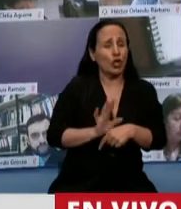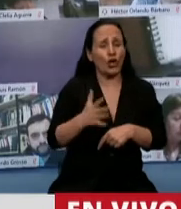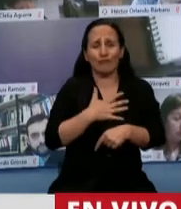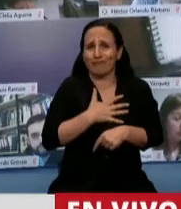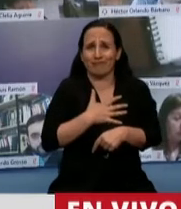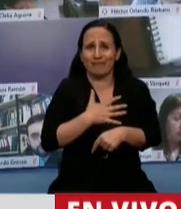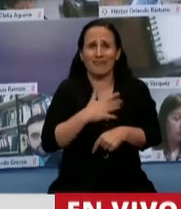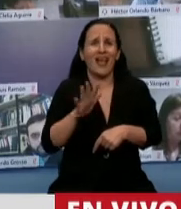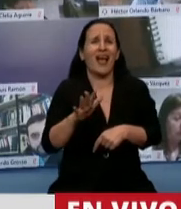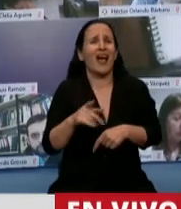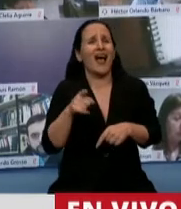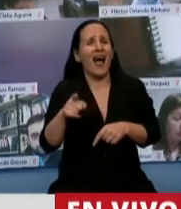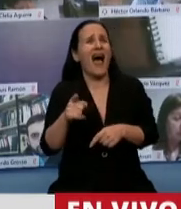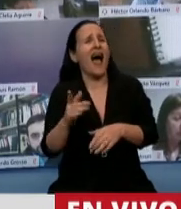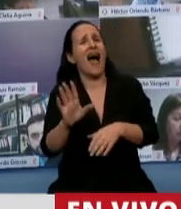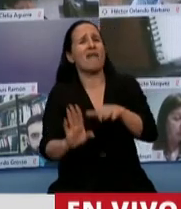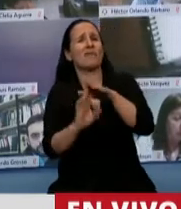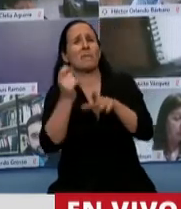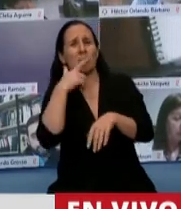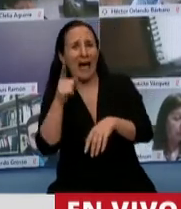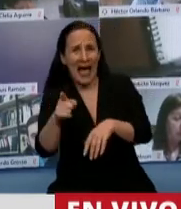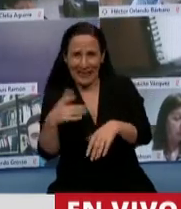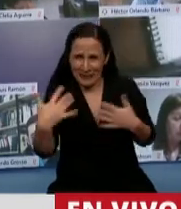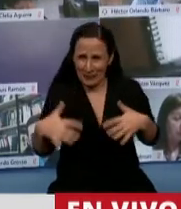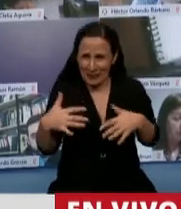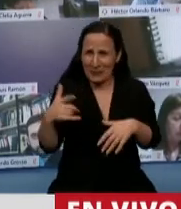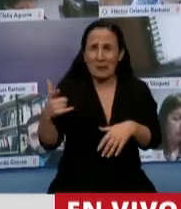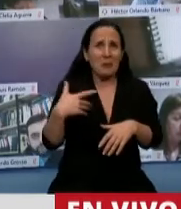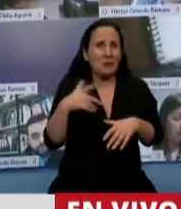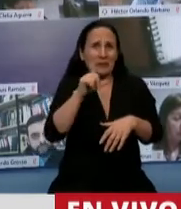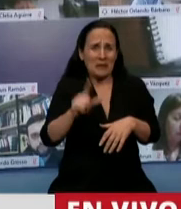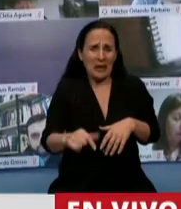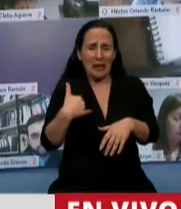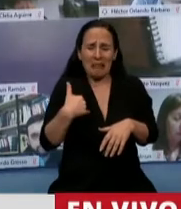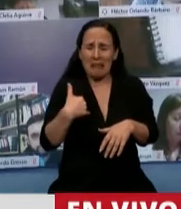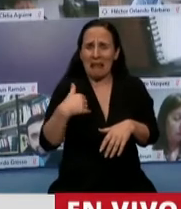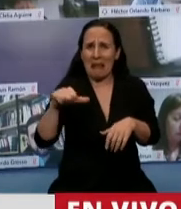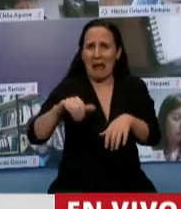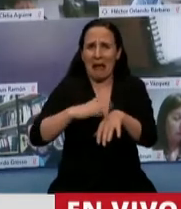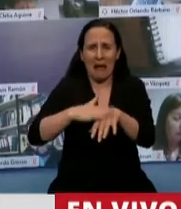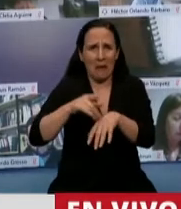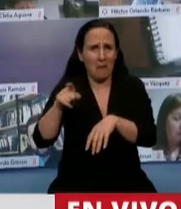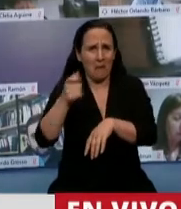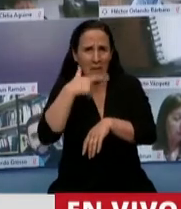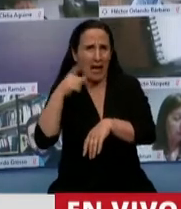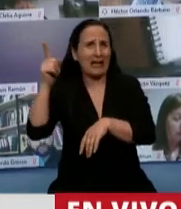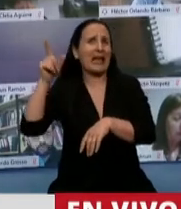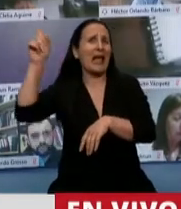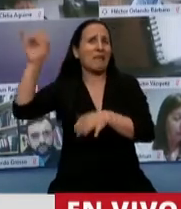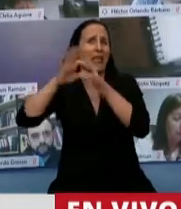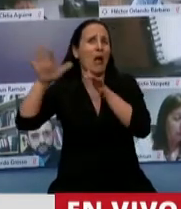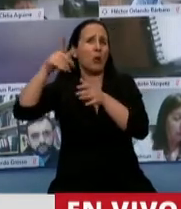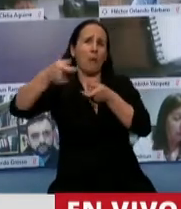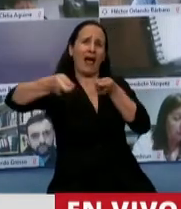irresponsabilidad de Mauricio Macri, que fue como dejó el país y que conduce esta oposición desde Europa, cuando su único aporte